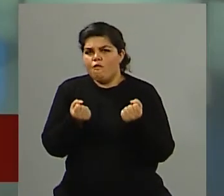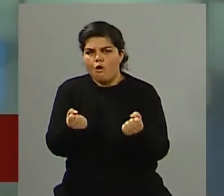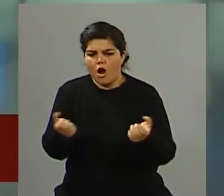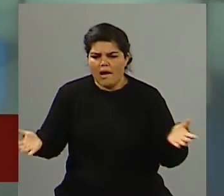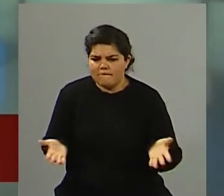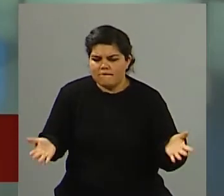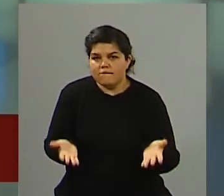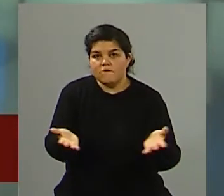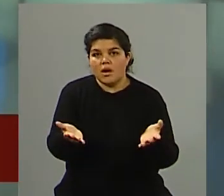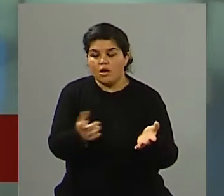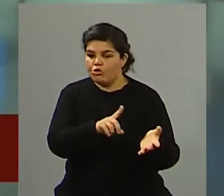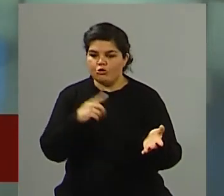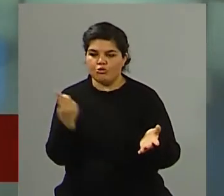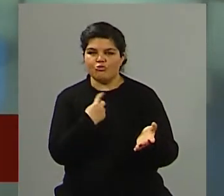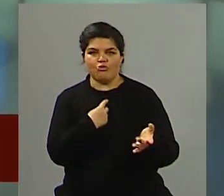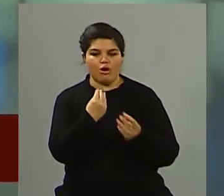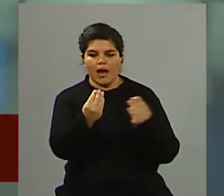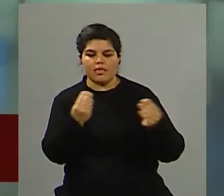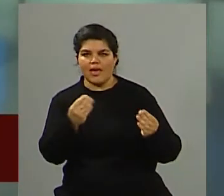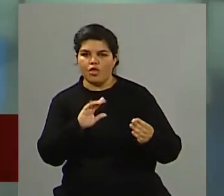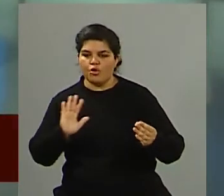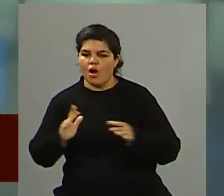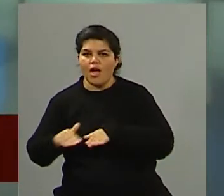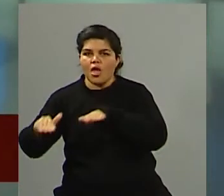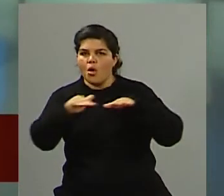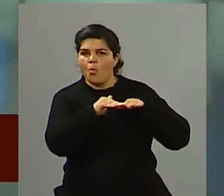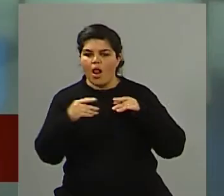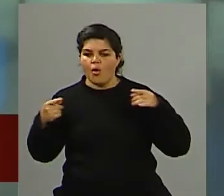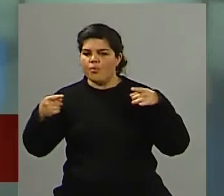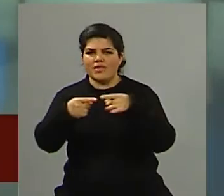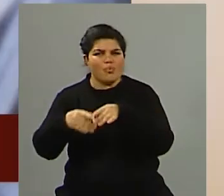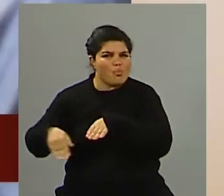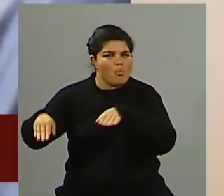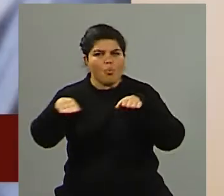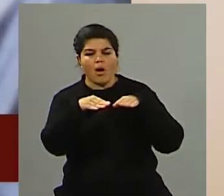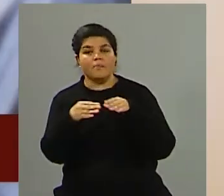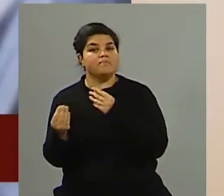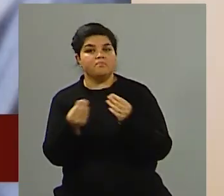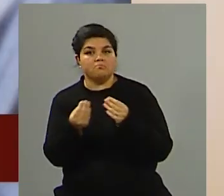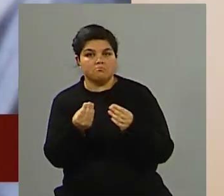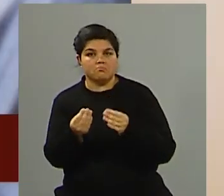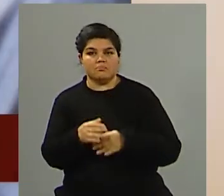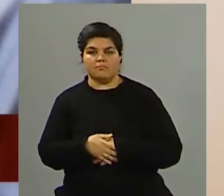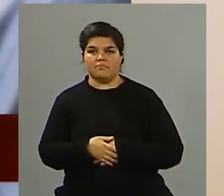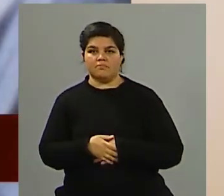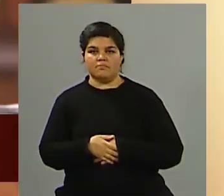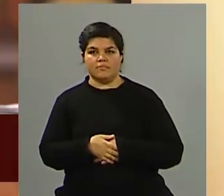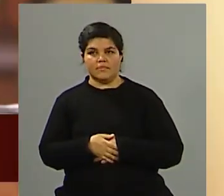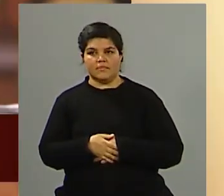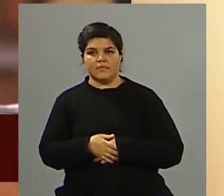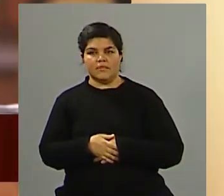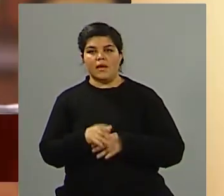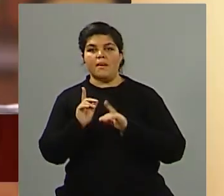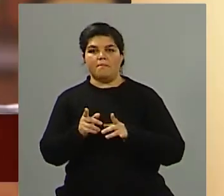que creo que nos abraza a todos, y es nuestro objetivo fundamental, que es volver a gestionar los recursos y la